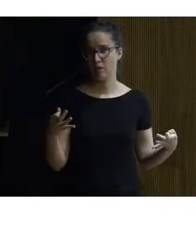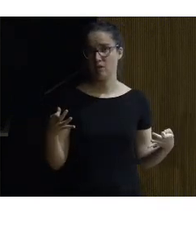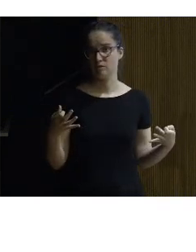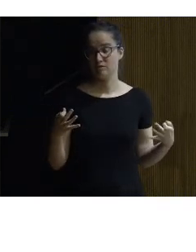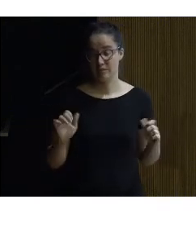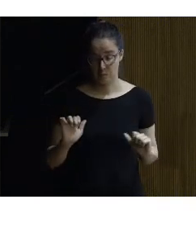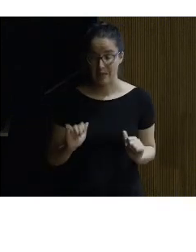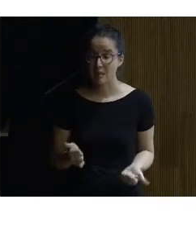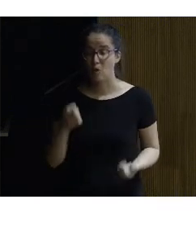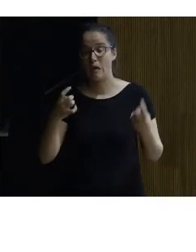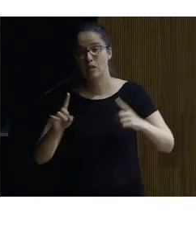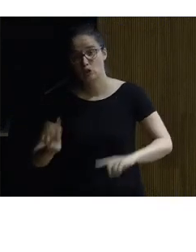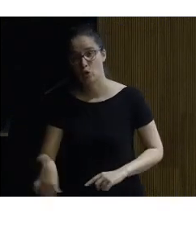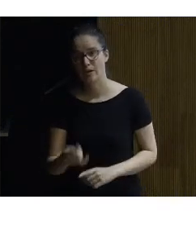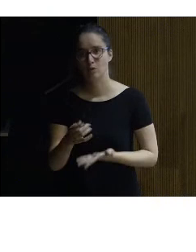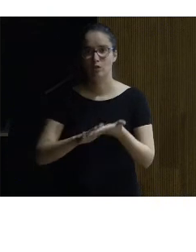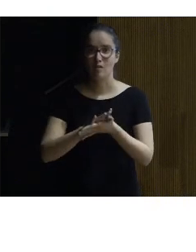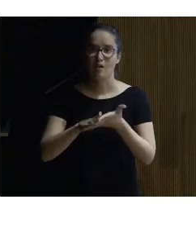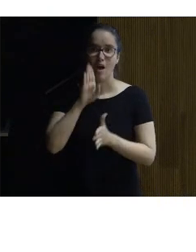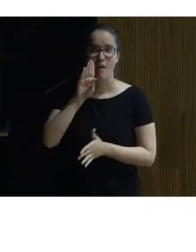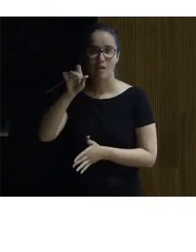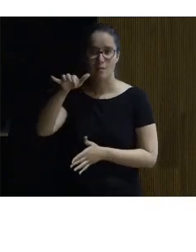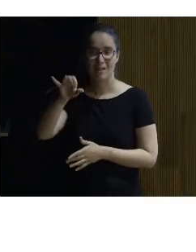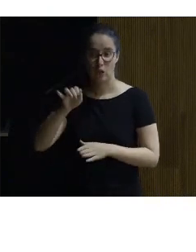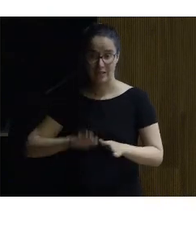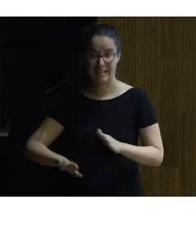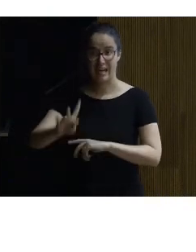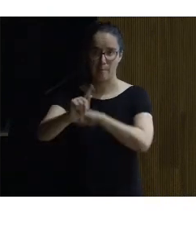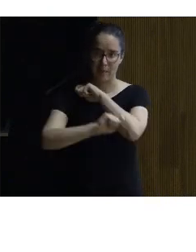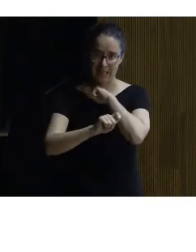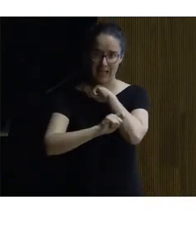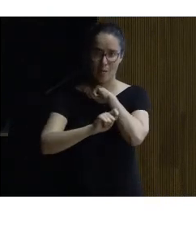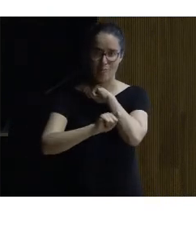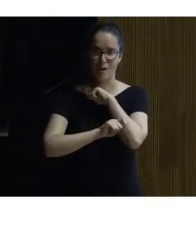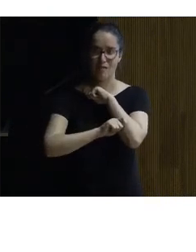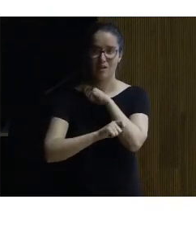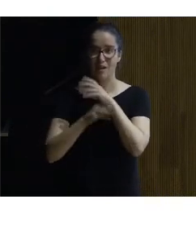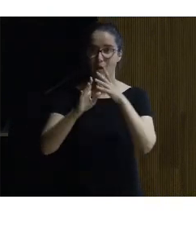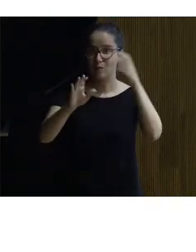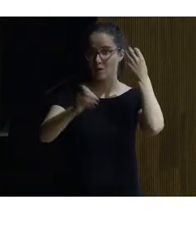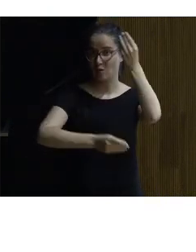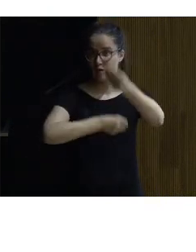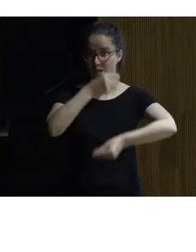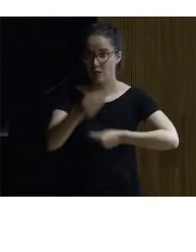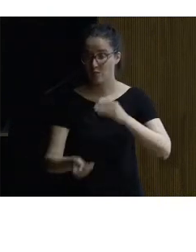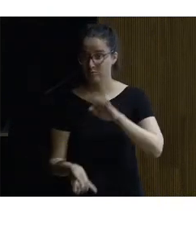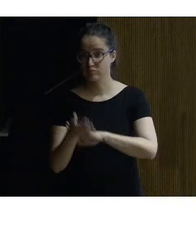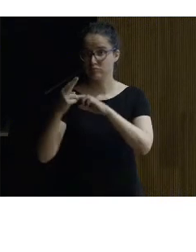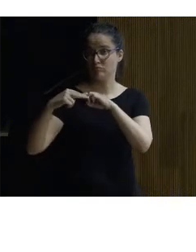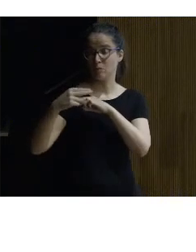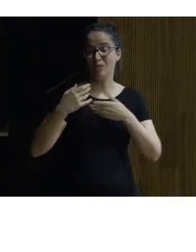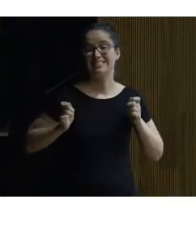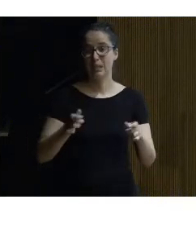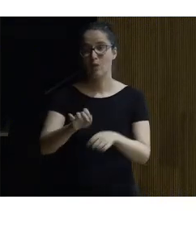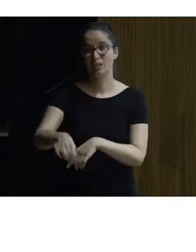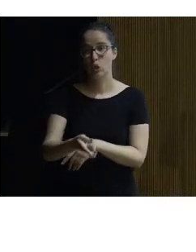ha sido desde el inicio aunque ya nos hablaba Demetrio de esa rampa trampa que el emperador se hizo construir claro él no iba en silla